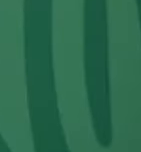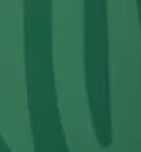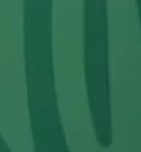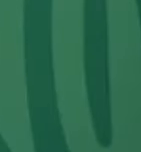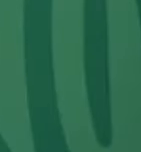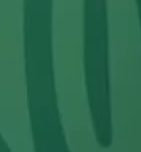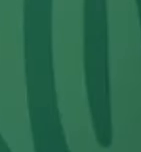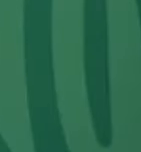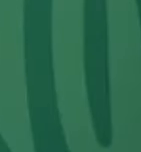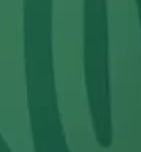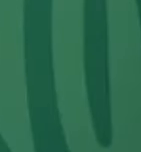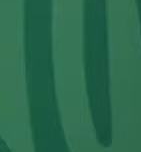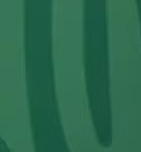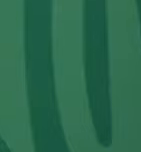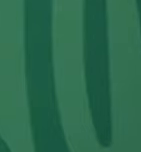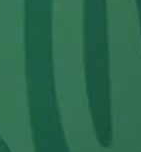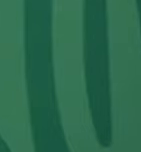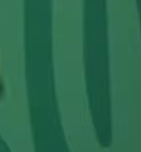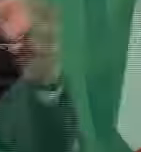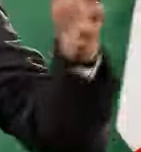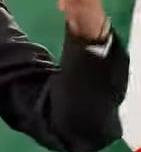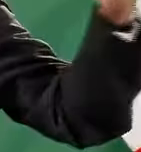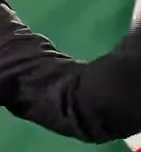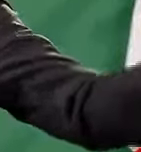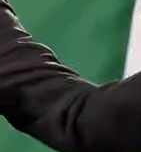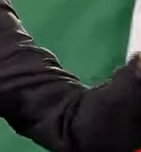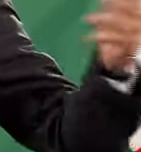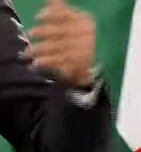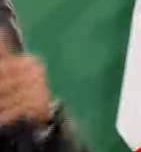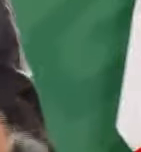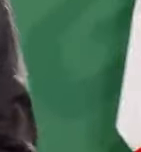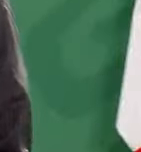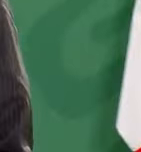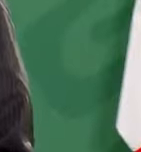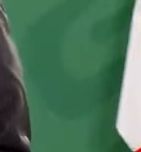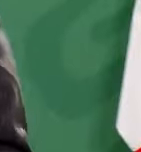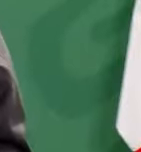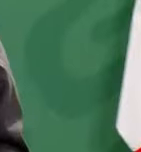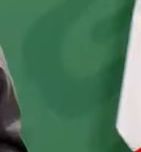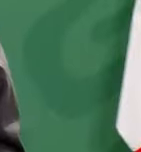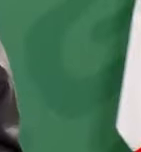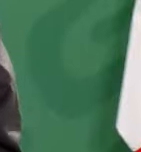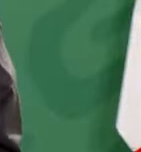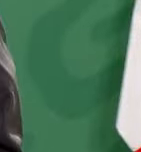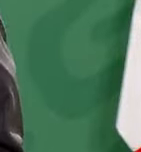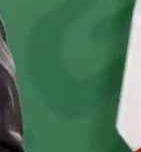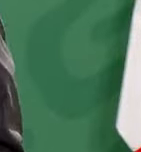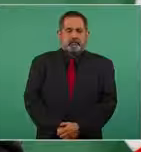que el pueblo es malagradecido no